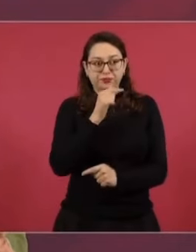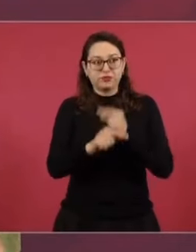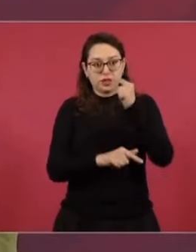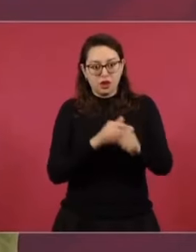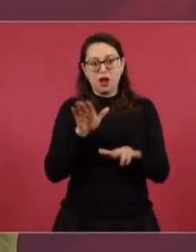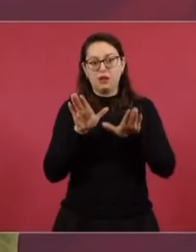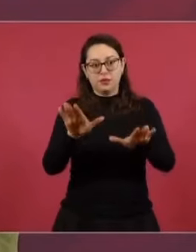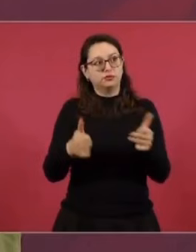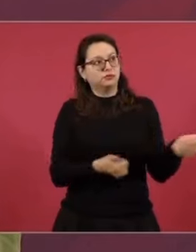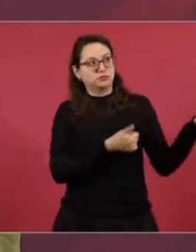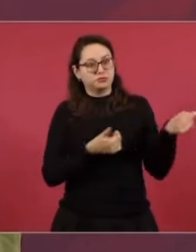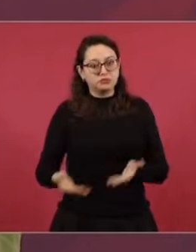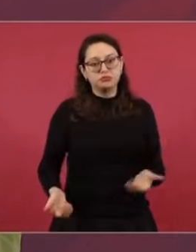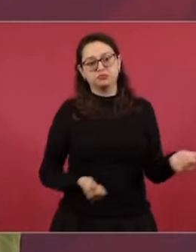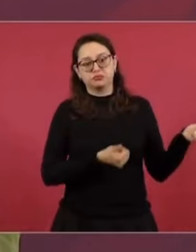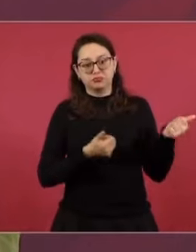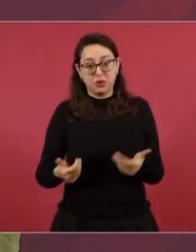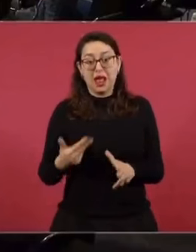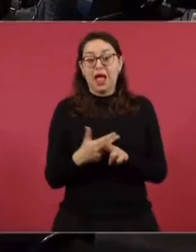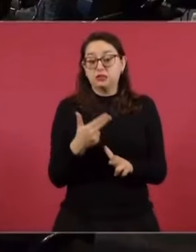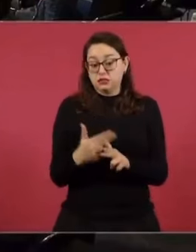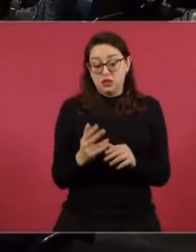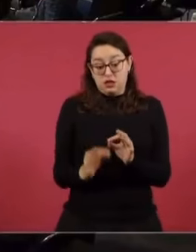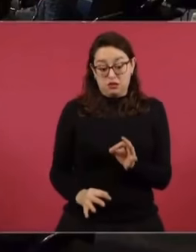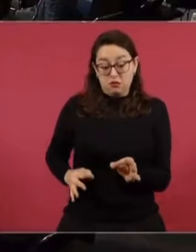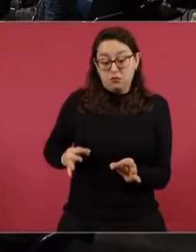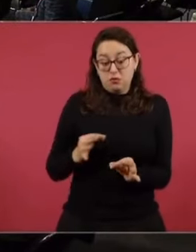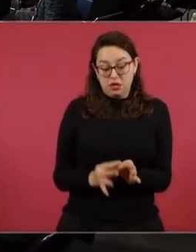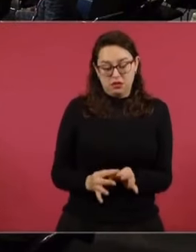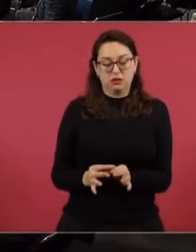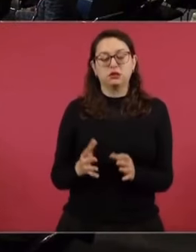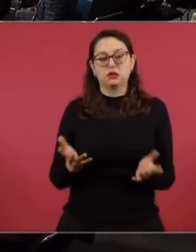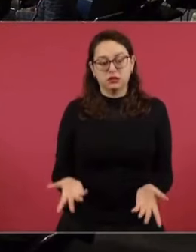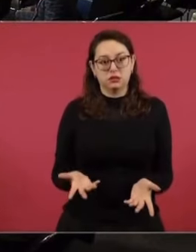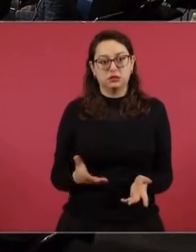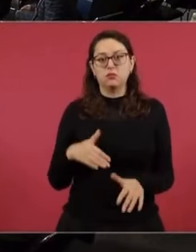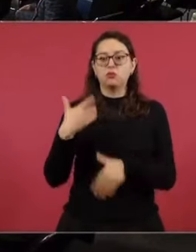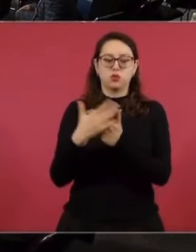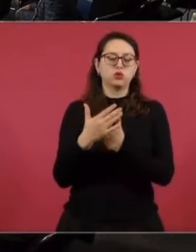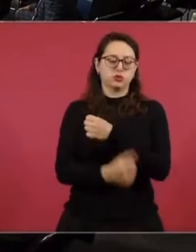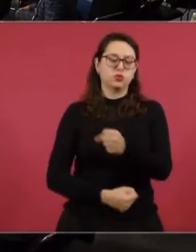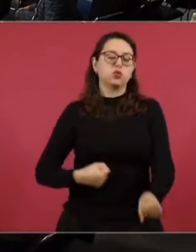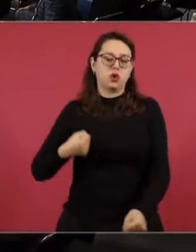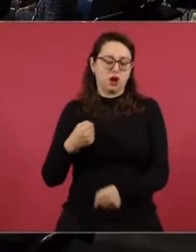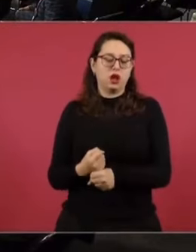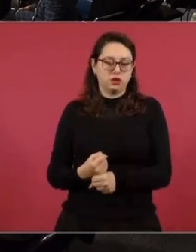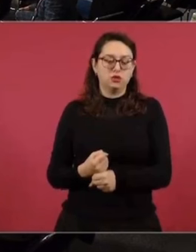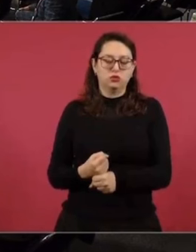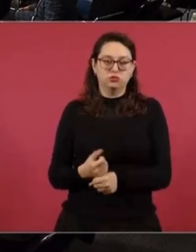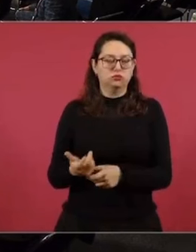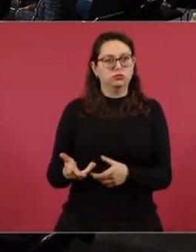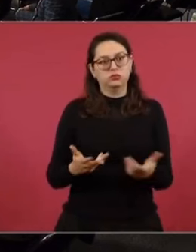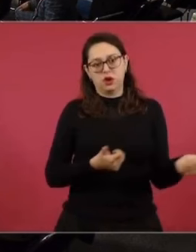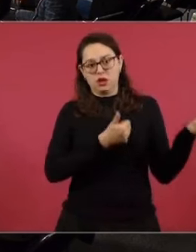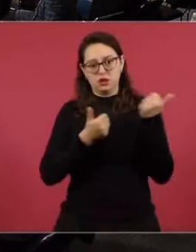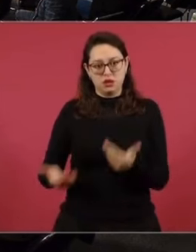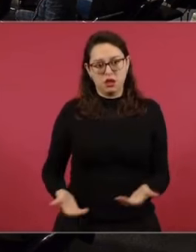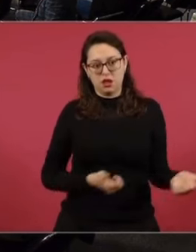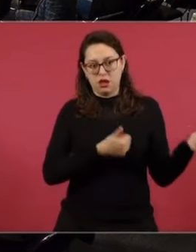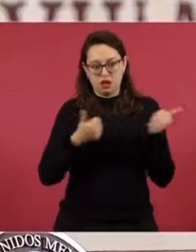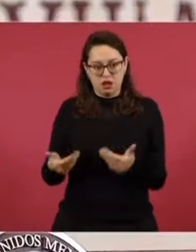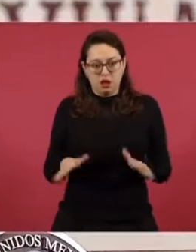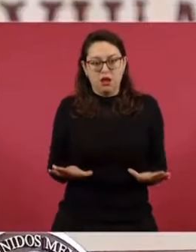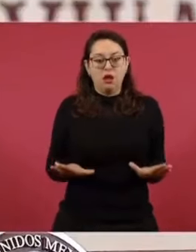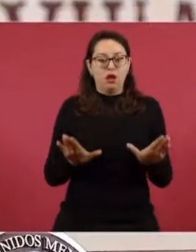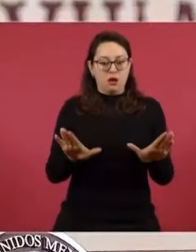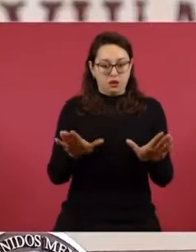no ha cumplido todavía la empresa hasta el 24. Como mencioné, estaremos llegando o nos estarán enviando los aviones y